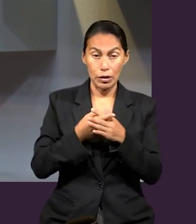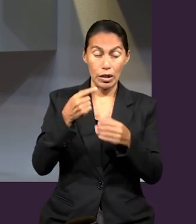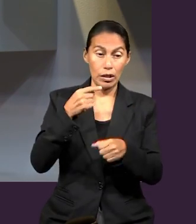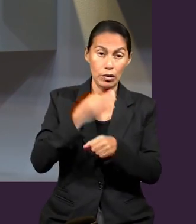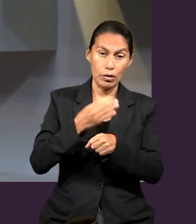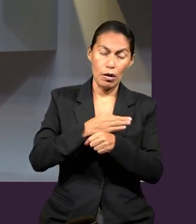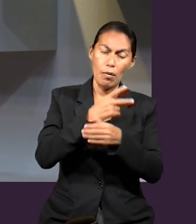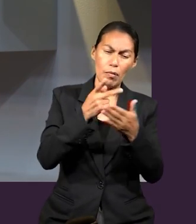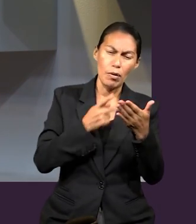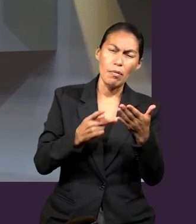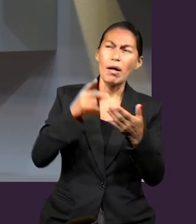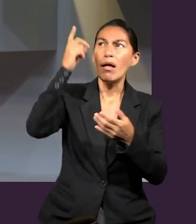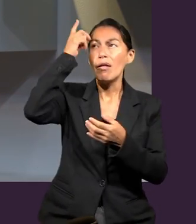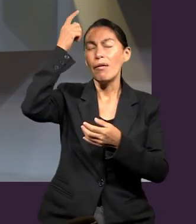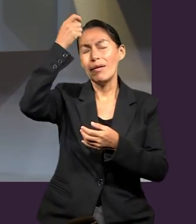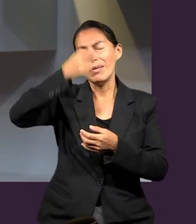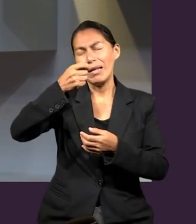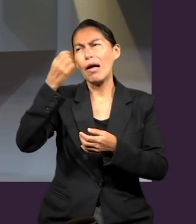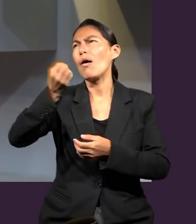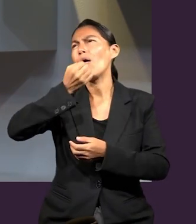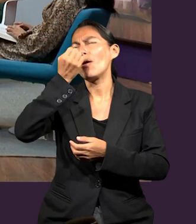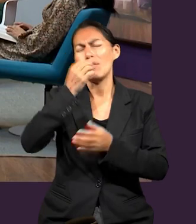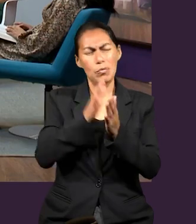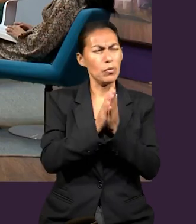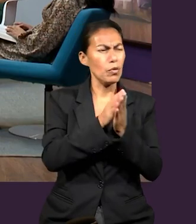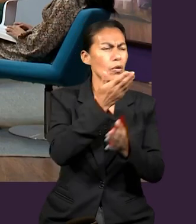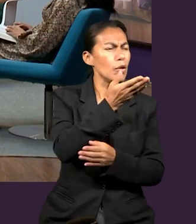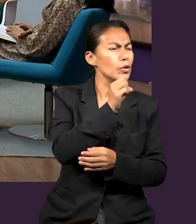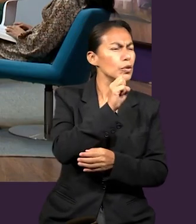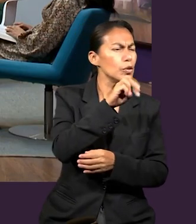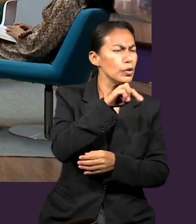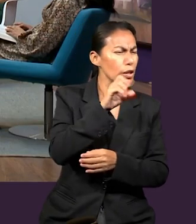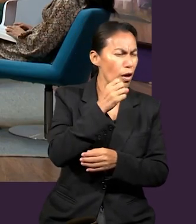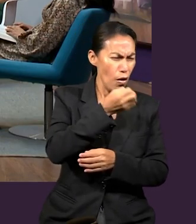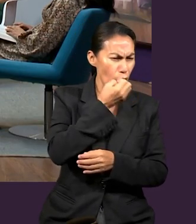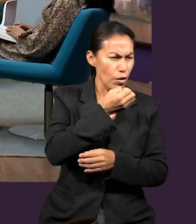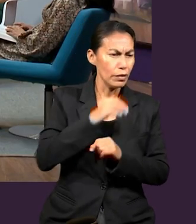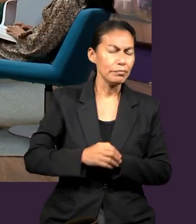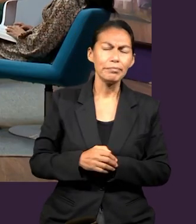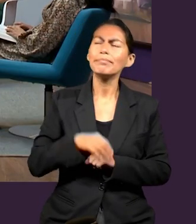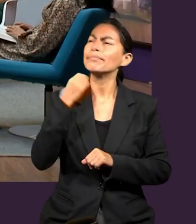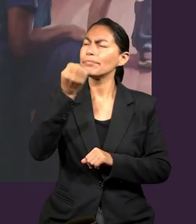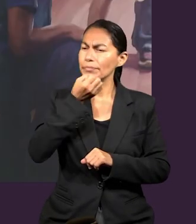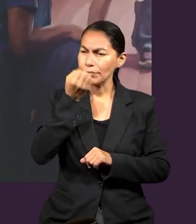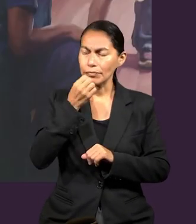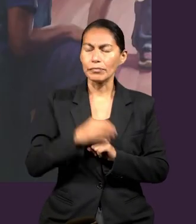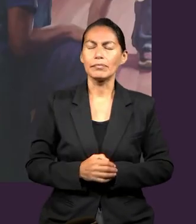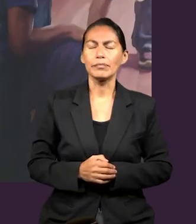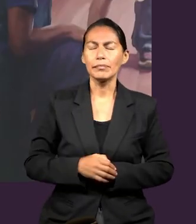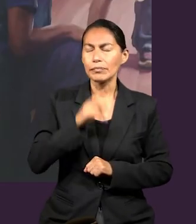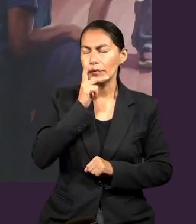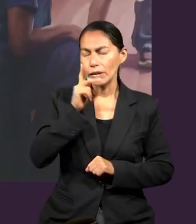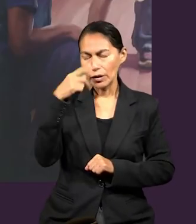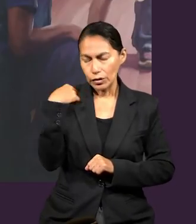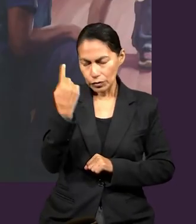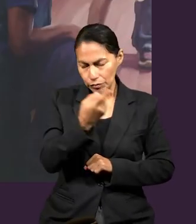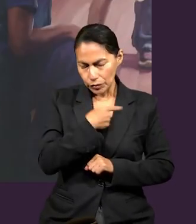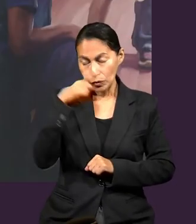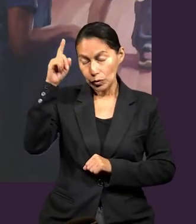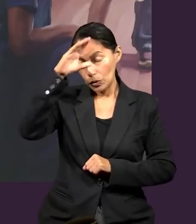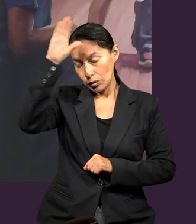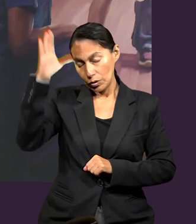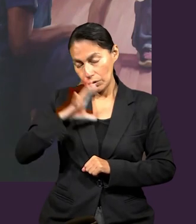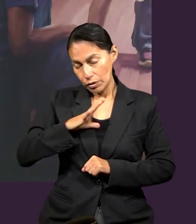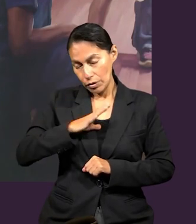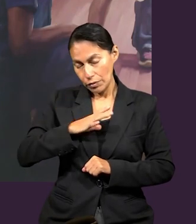programa con la bendición de nuestro Dios. Quiero pedirle a Sonia que pueda dirigirnos en oración. Vamos a orar. Padre nuestro que